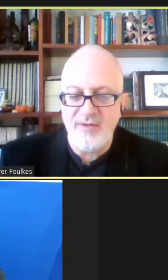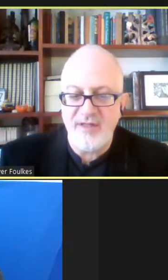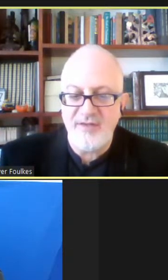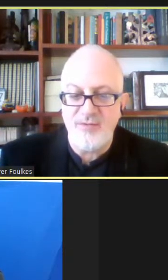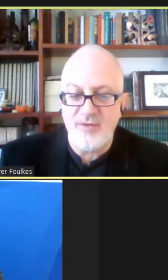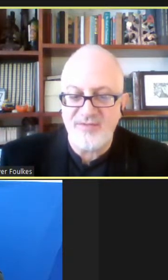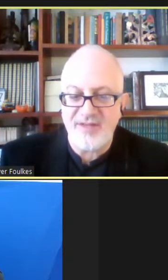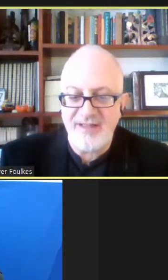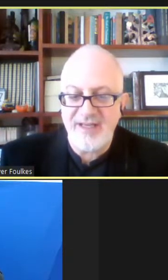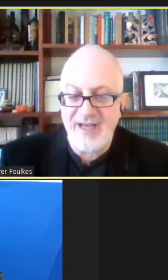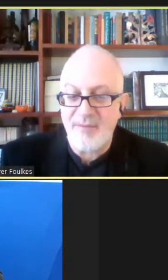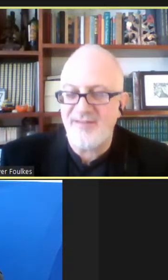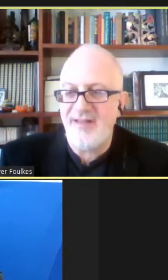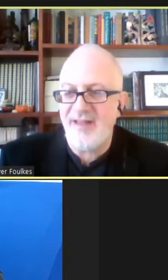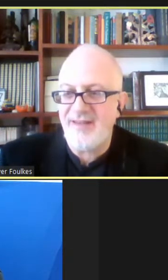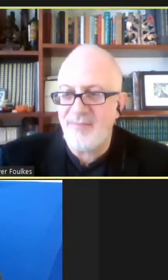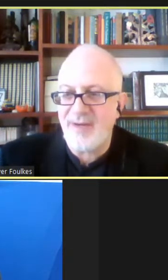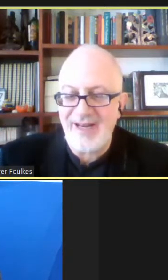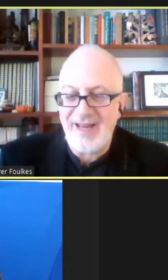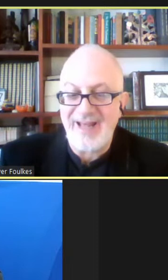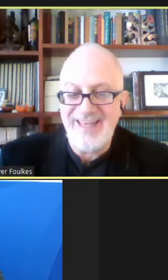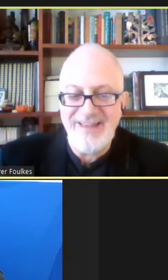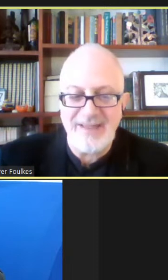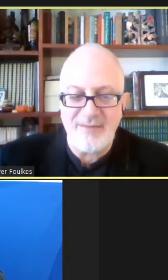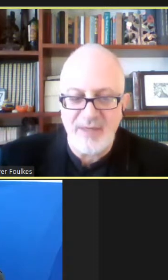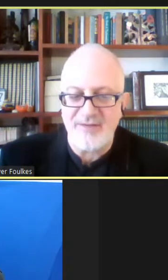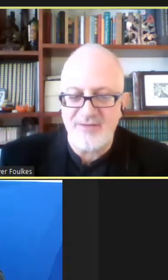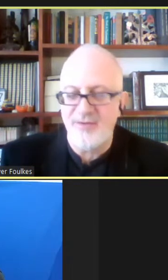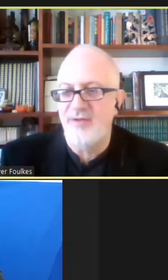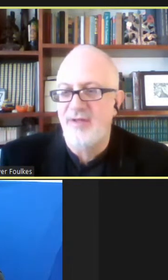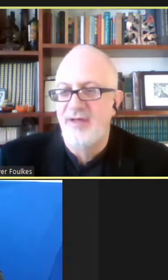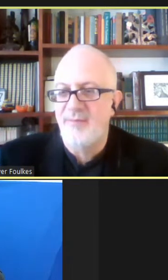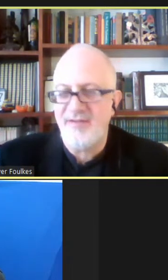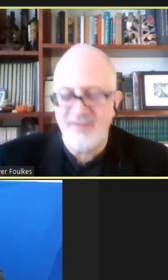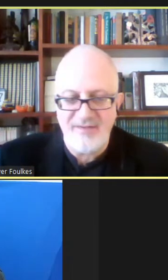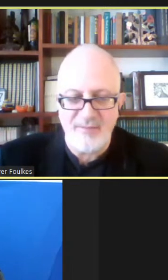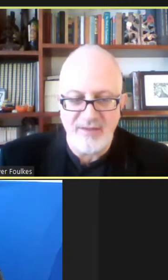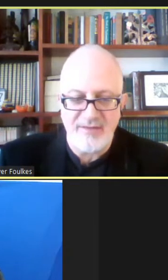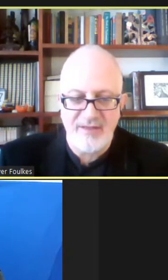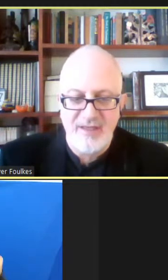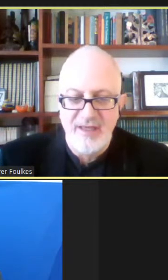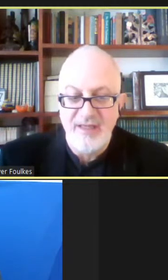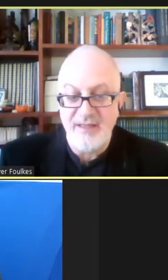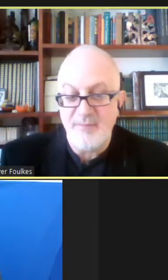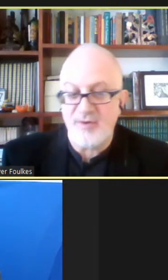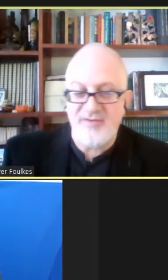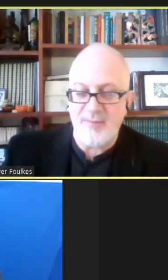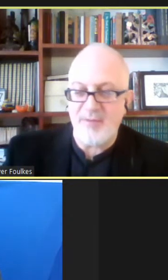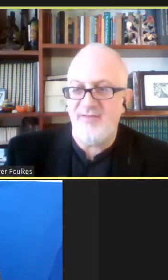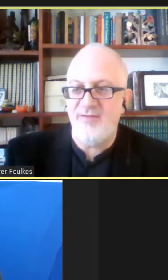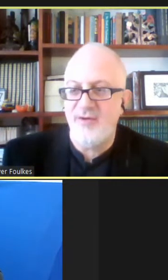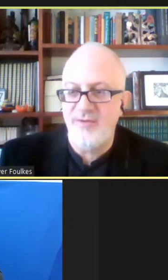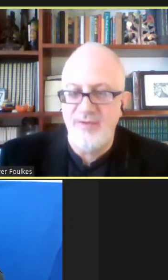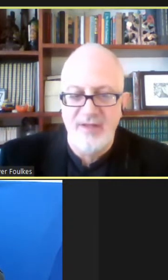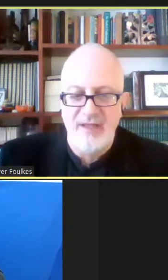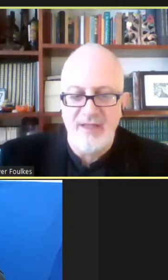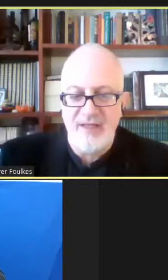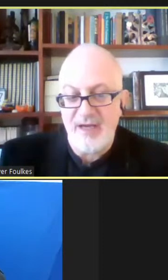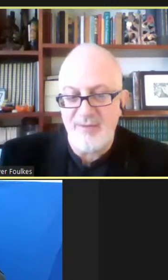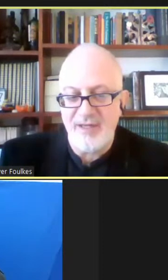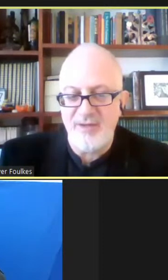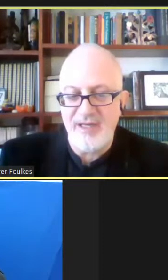virtud de su constante capacidad para la interpelación precisamente. De próxima aparición,